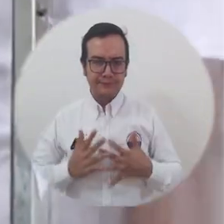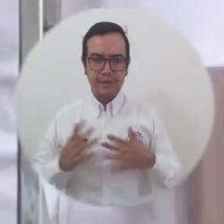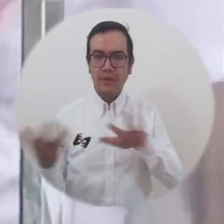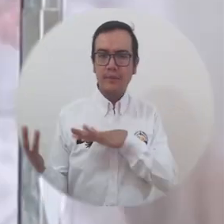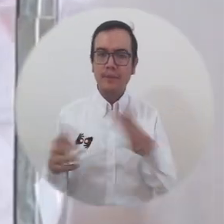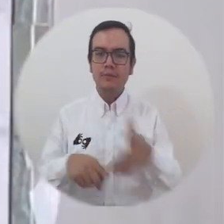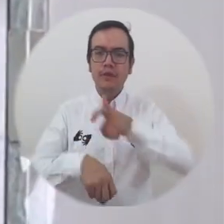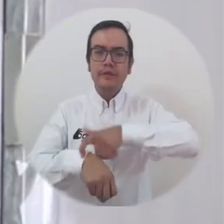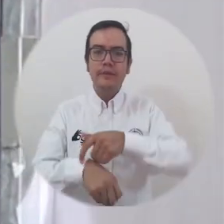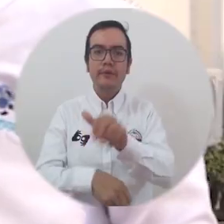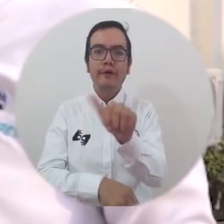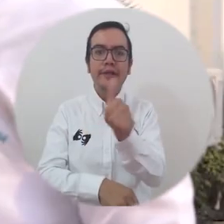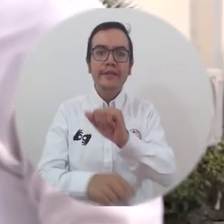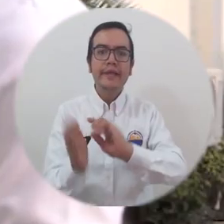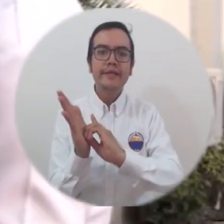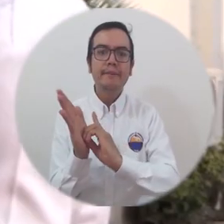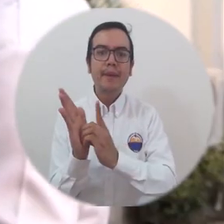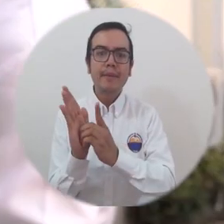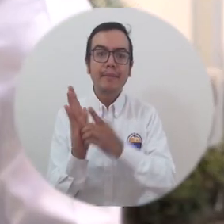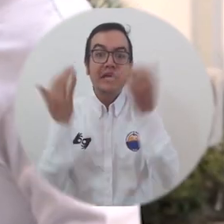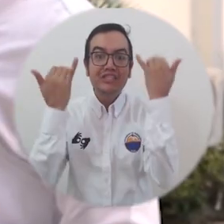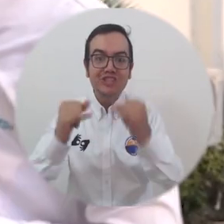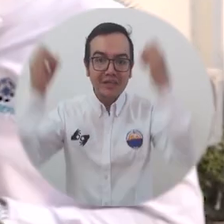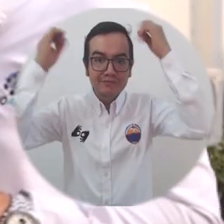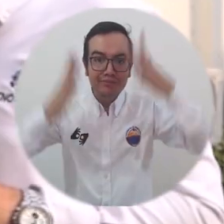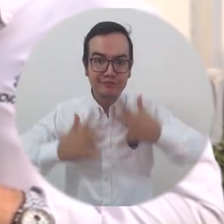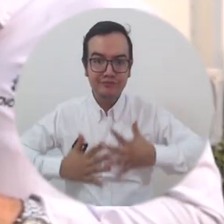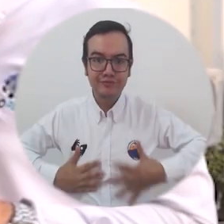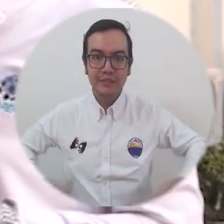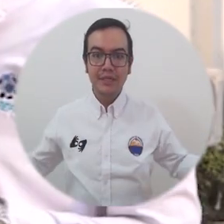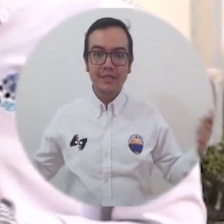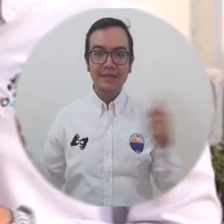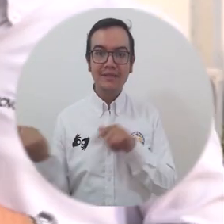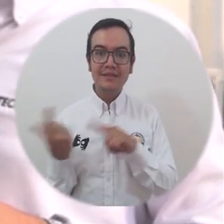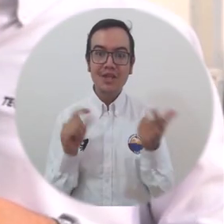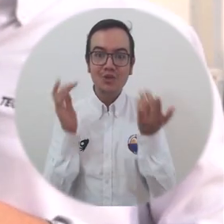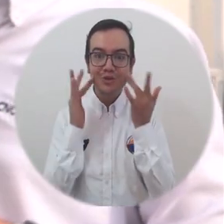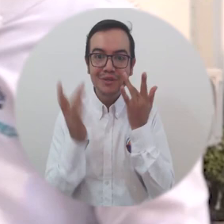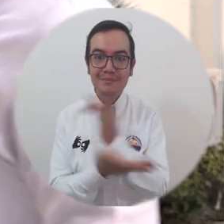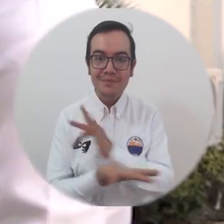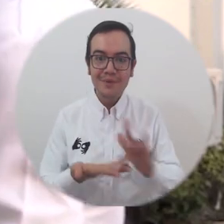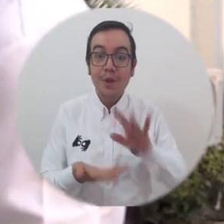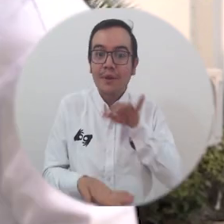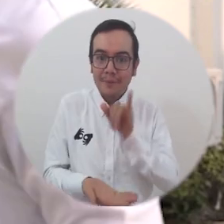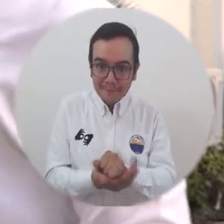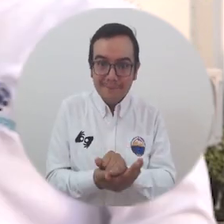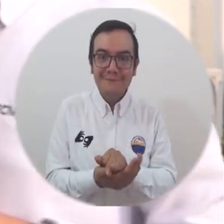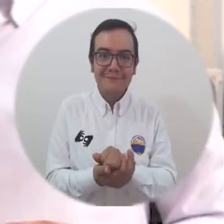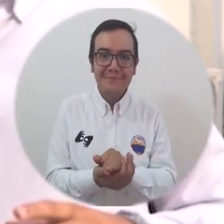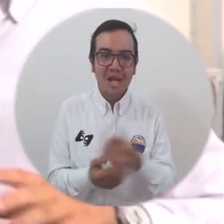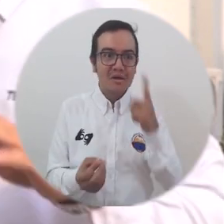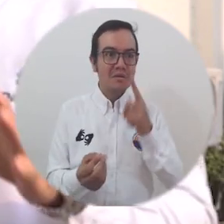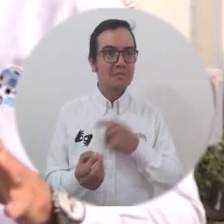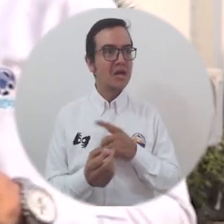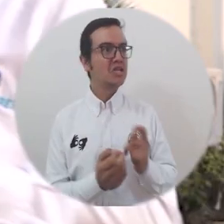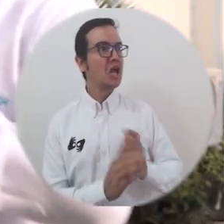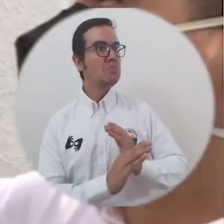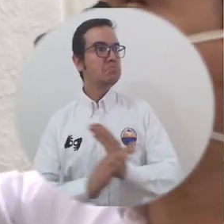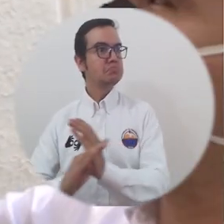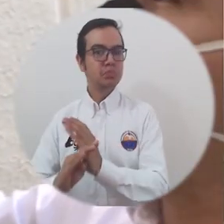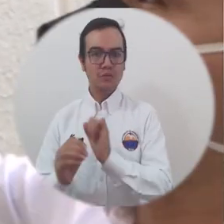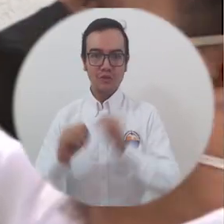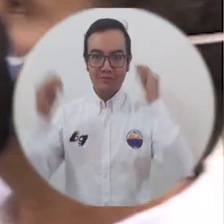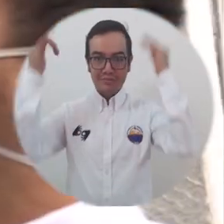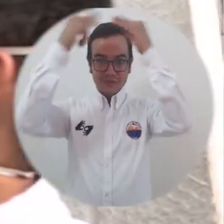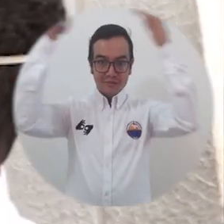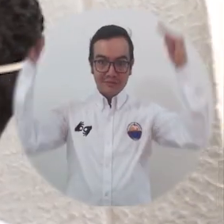La persona queda desinfectada en aproximadamente 10 segundos que dura la aspersión, la cual son suficientes para